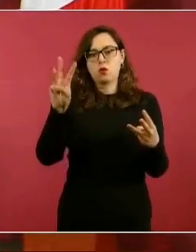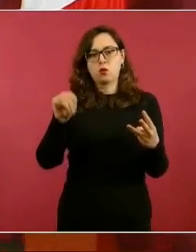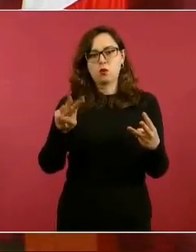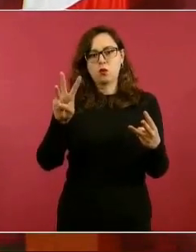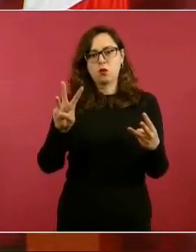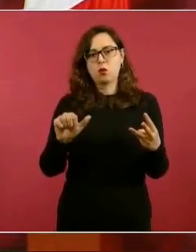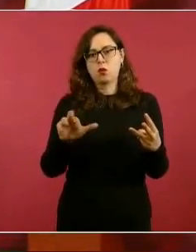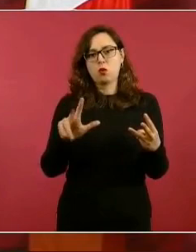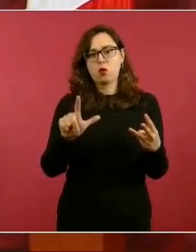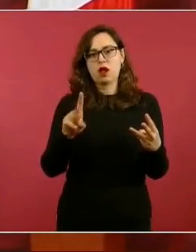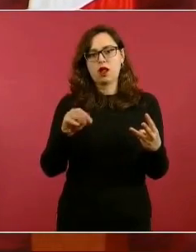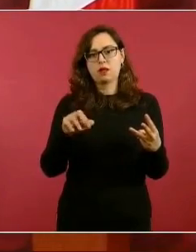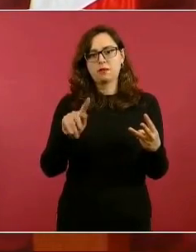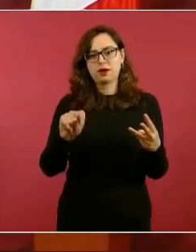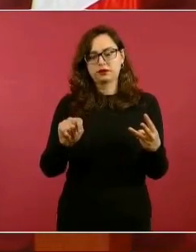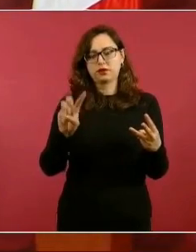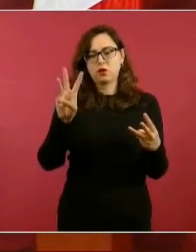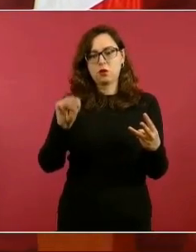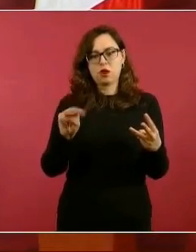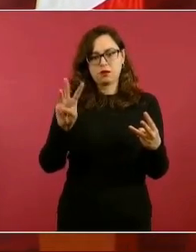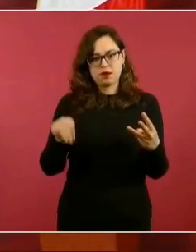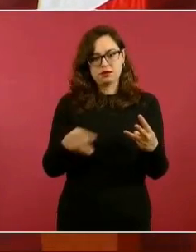Eso por lo que tiene que ver con el comercio.